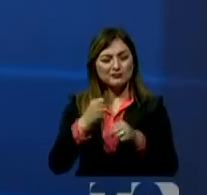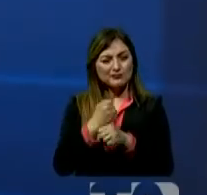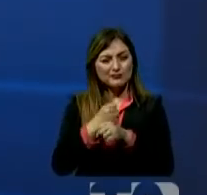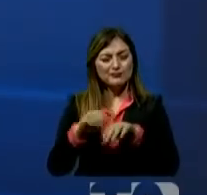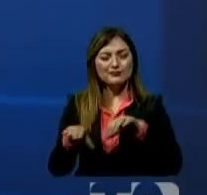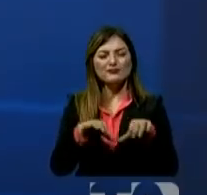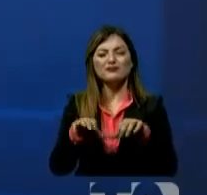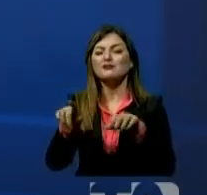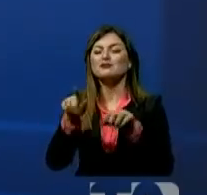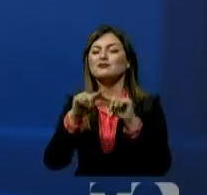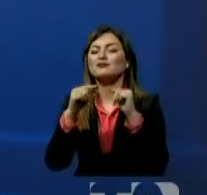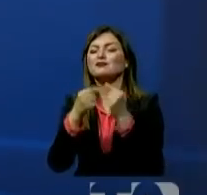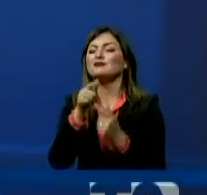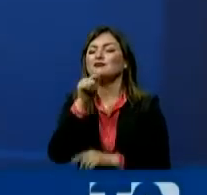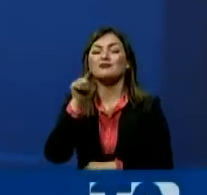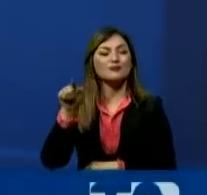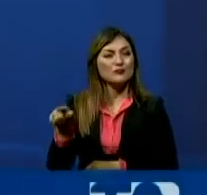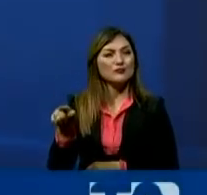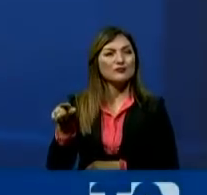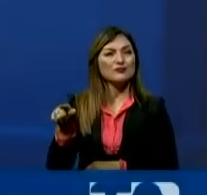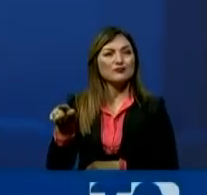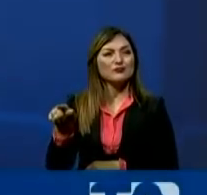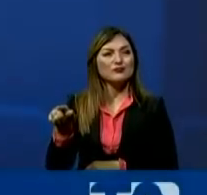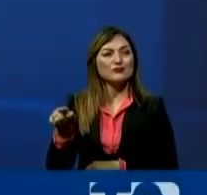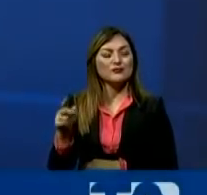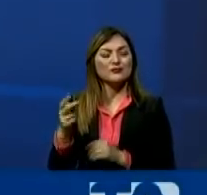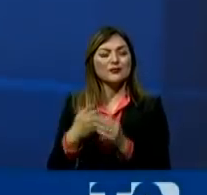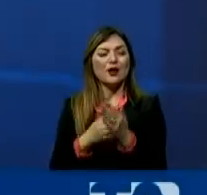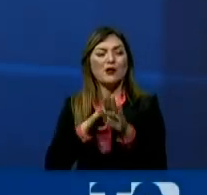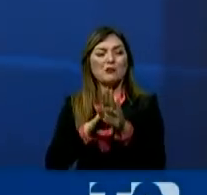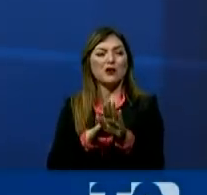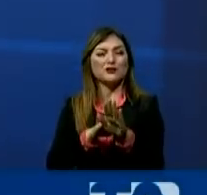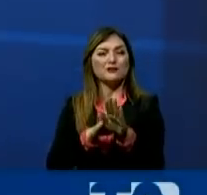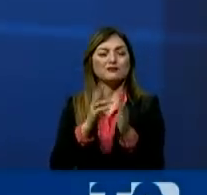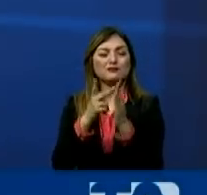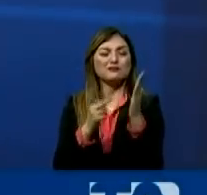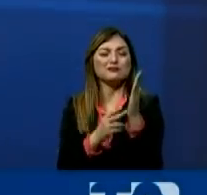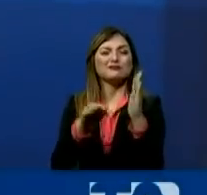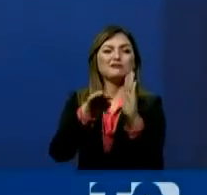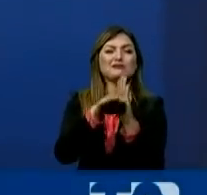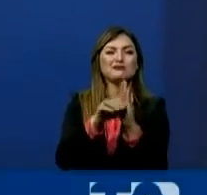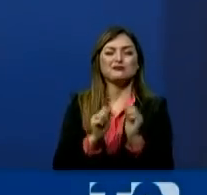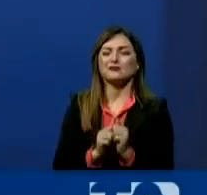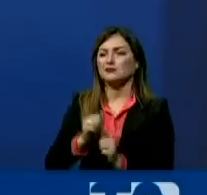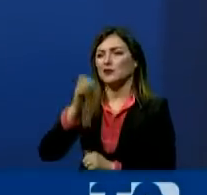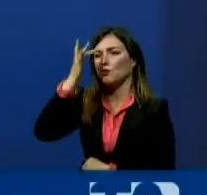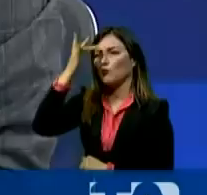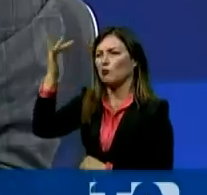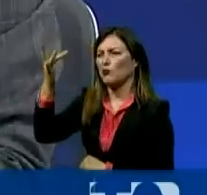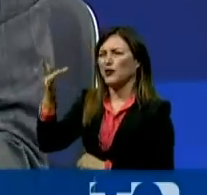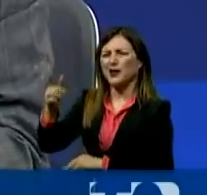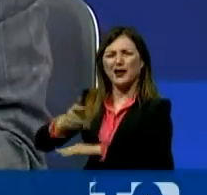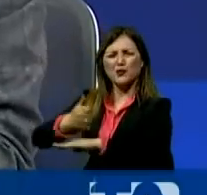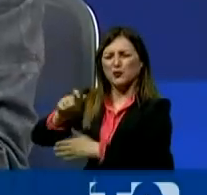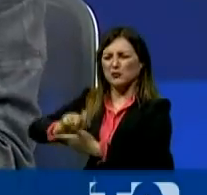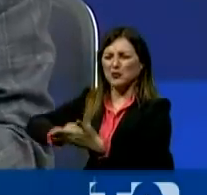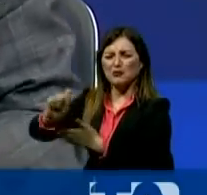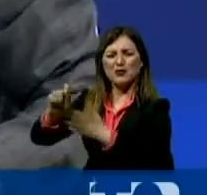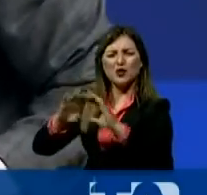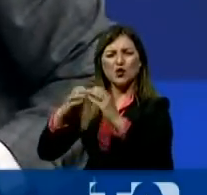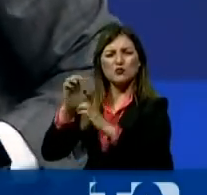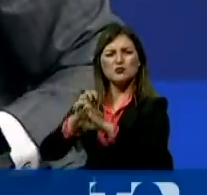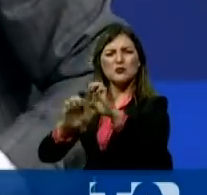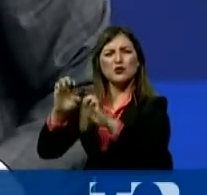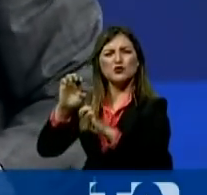es aquellos, le digo, que no dan coro, aquellos que... ¿Por qué no da paso a la Comisión? ¿Por qué usted